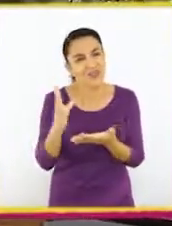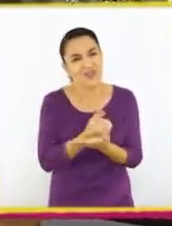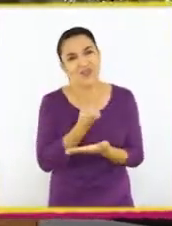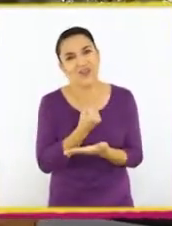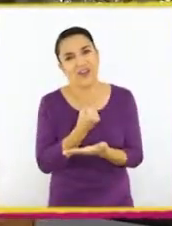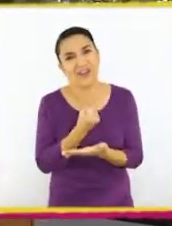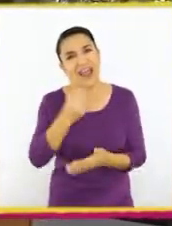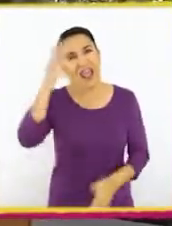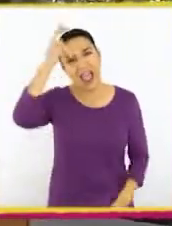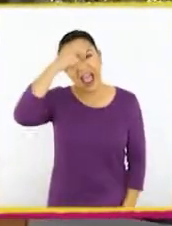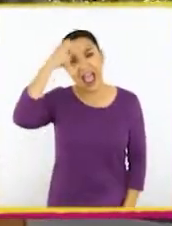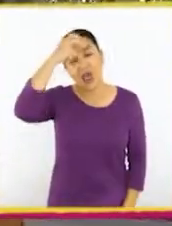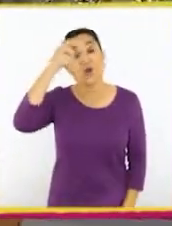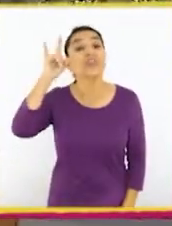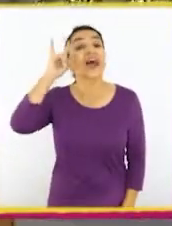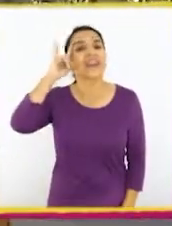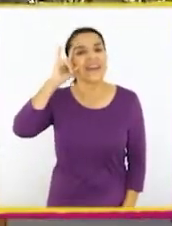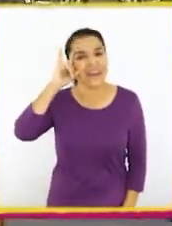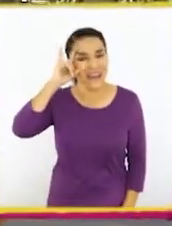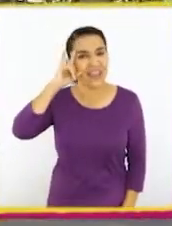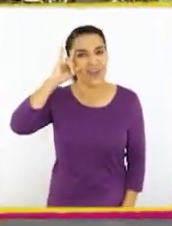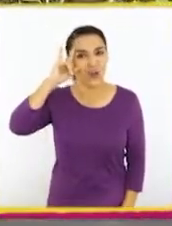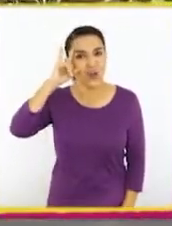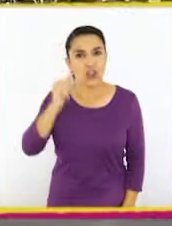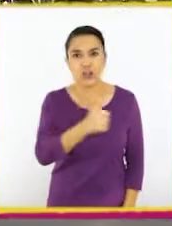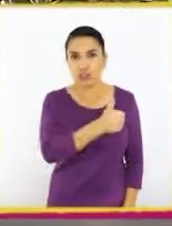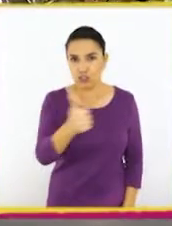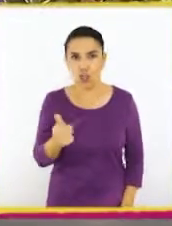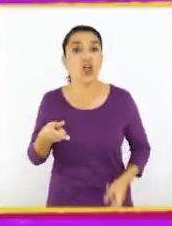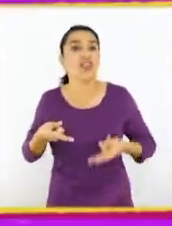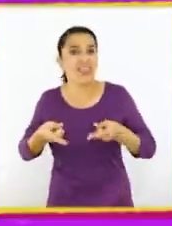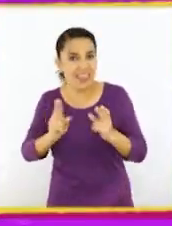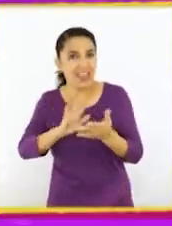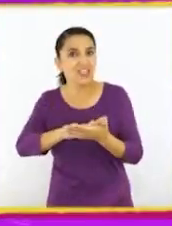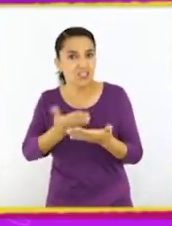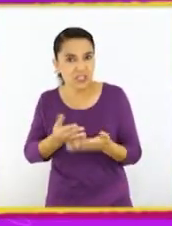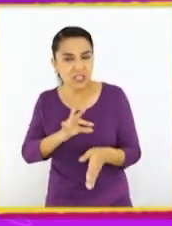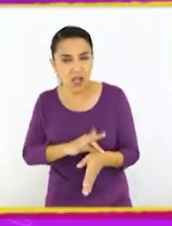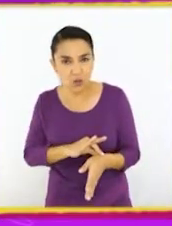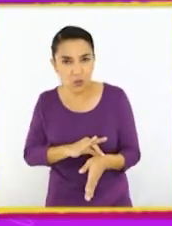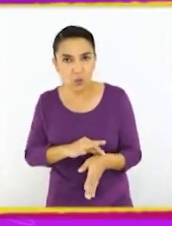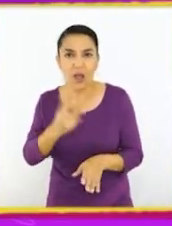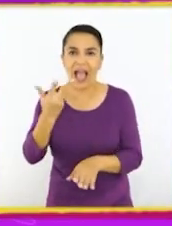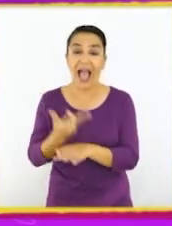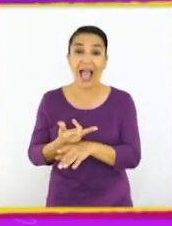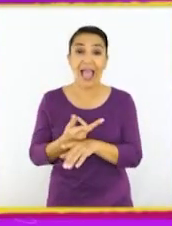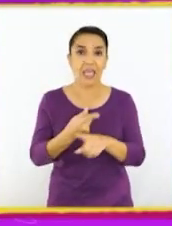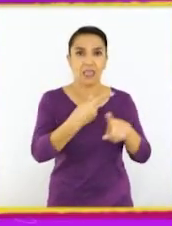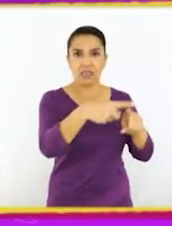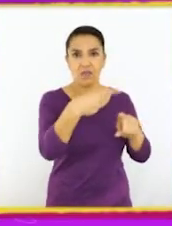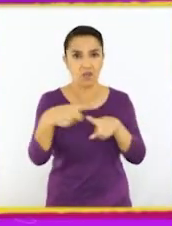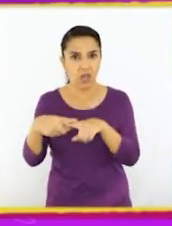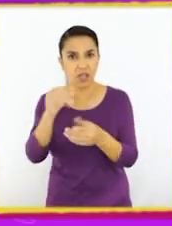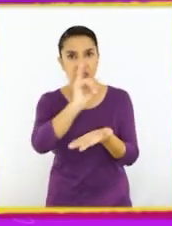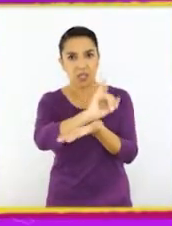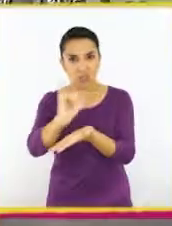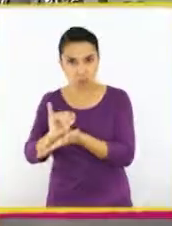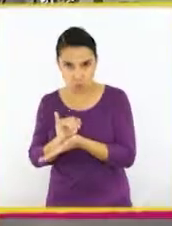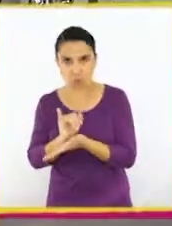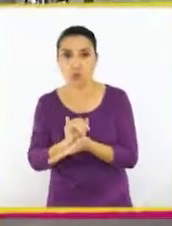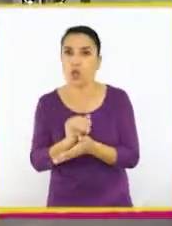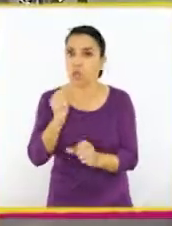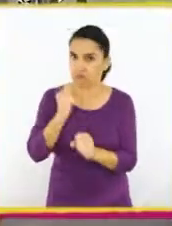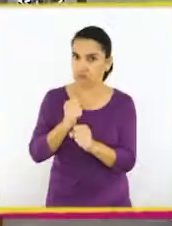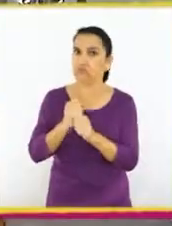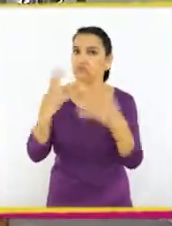Si no fuera por Augusta que nos recordó que todos tenemos derecho a la salud y que hay distintas instituciones que se